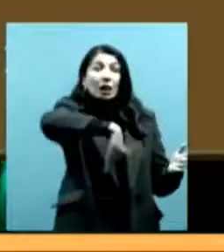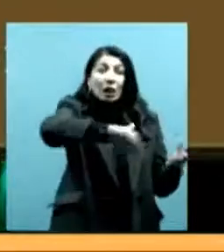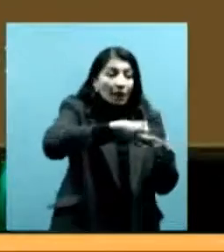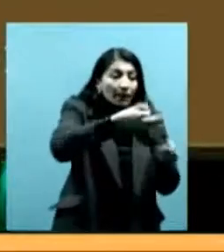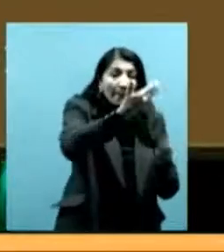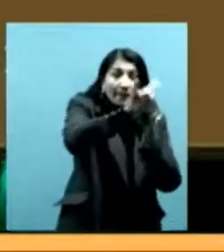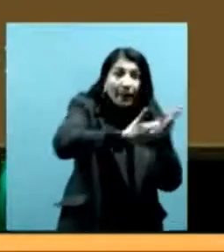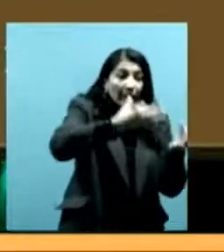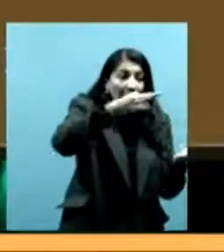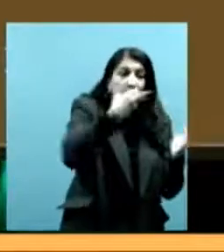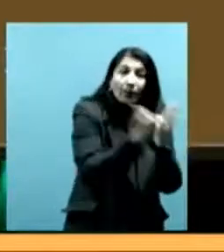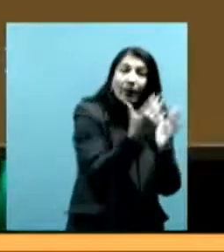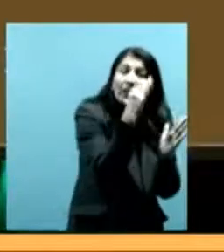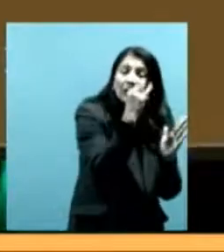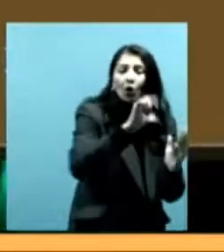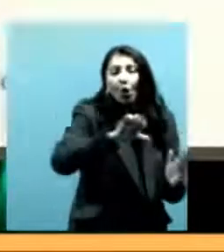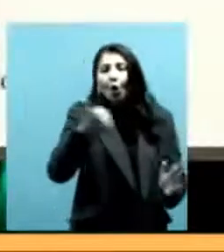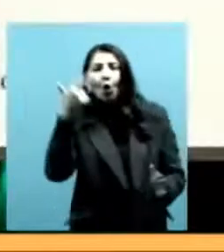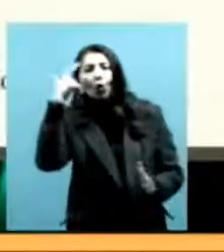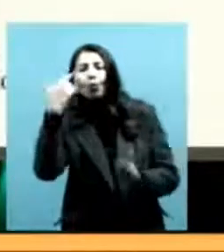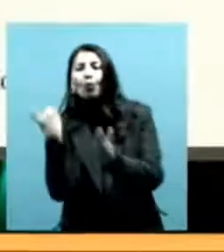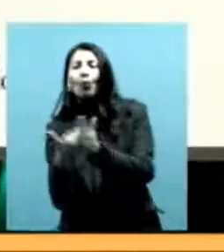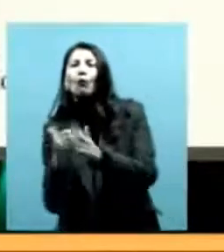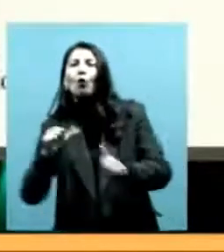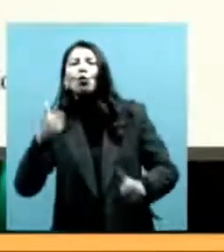Evidencias de injusticia y de violencia estatal.